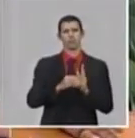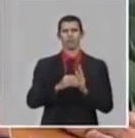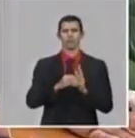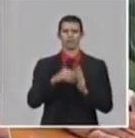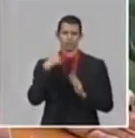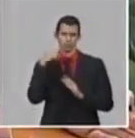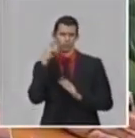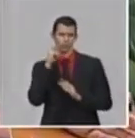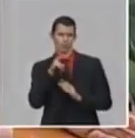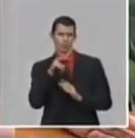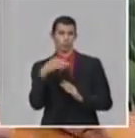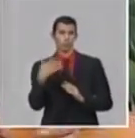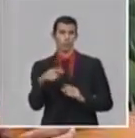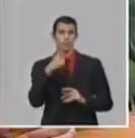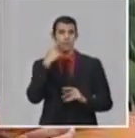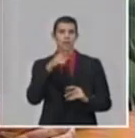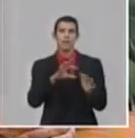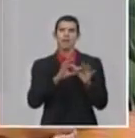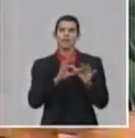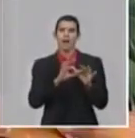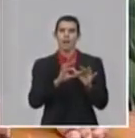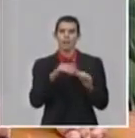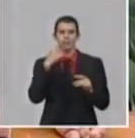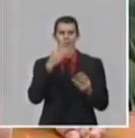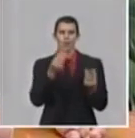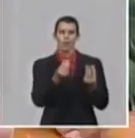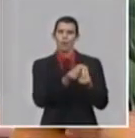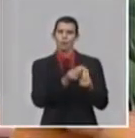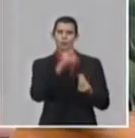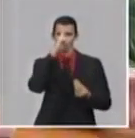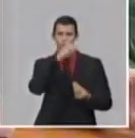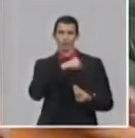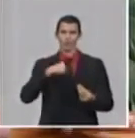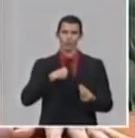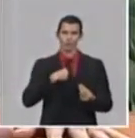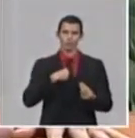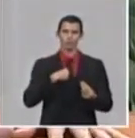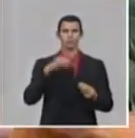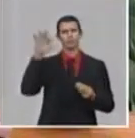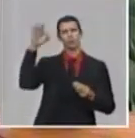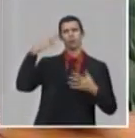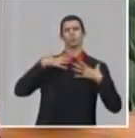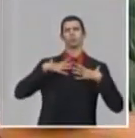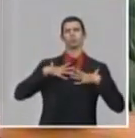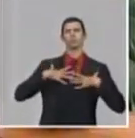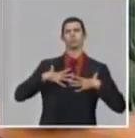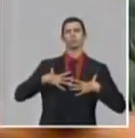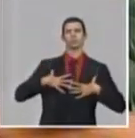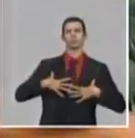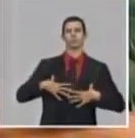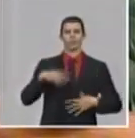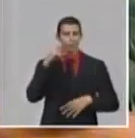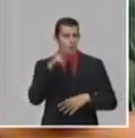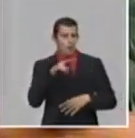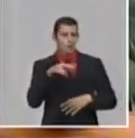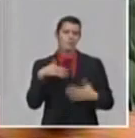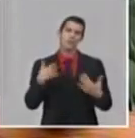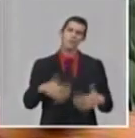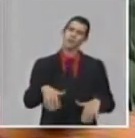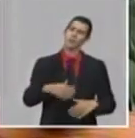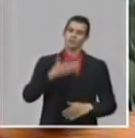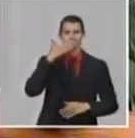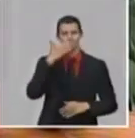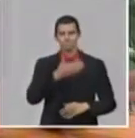llena de mucha alegría, de mucha satisfacción. Hoy, antes de venir para acá, le di una llamada, porque tenemos un código